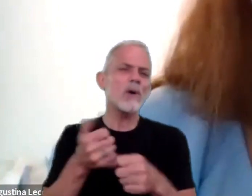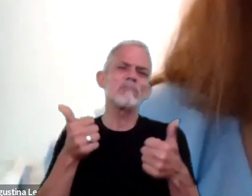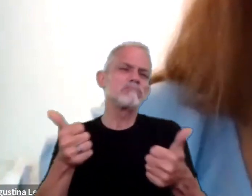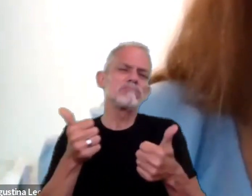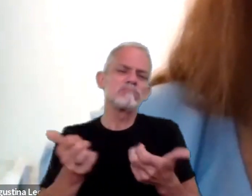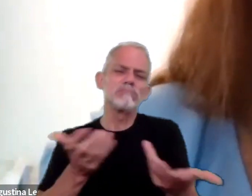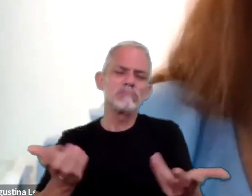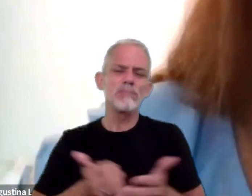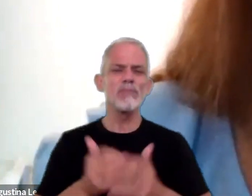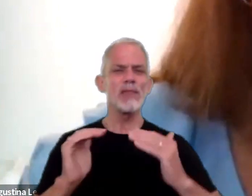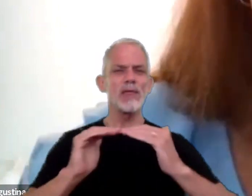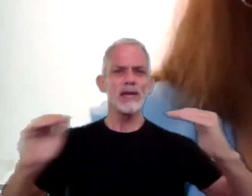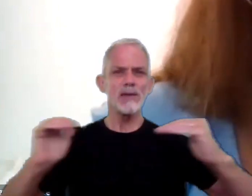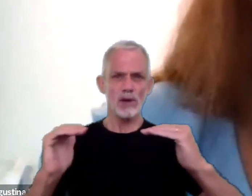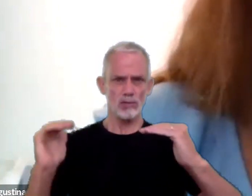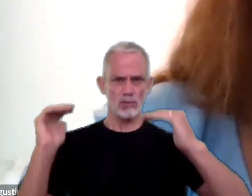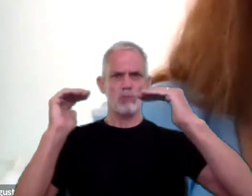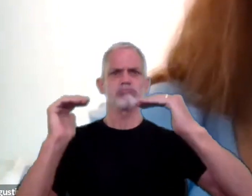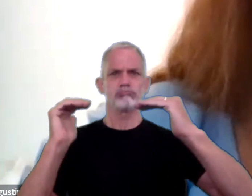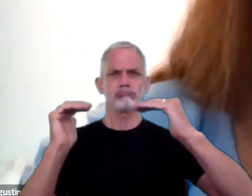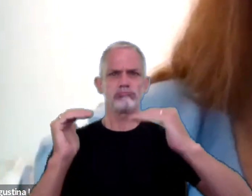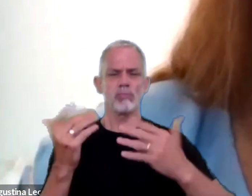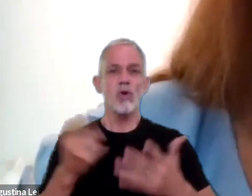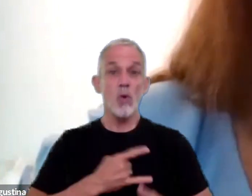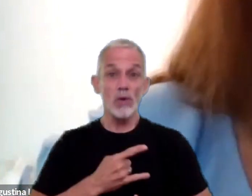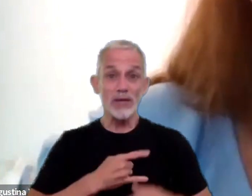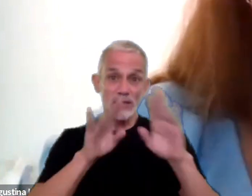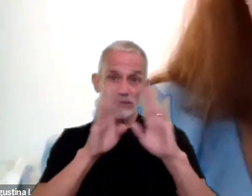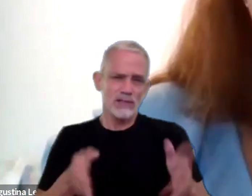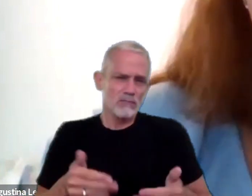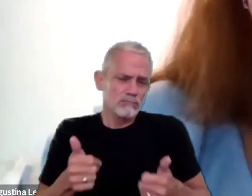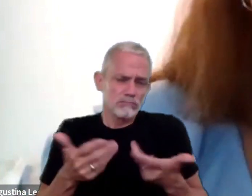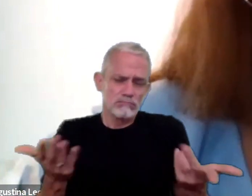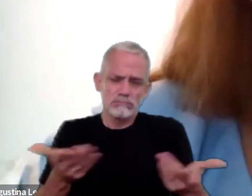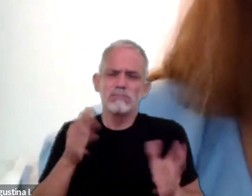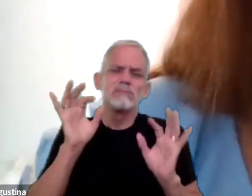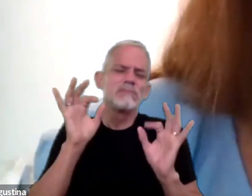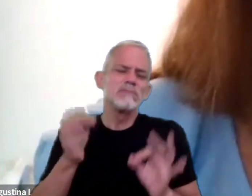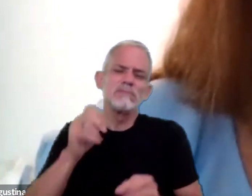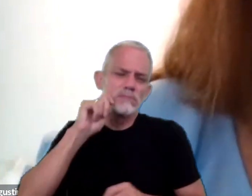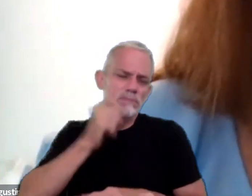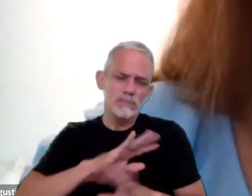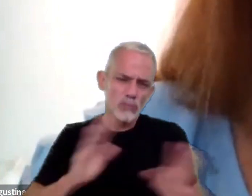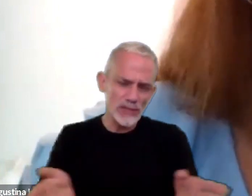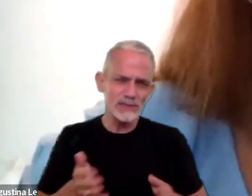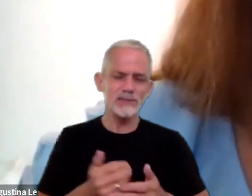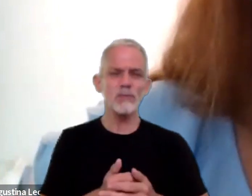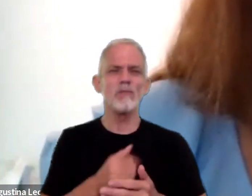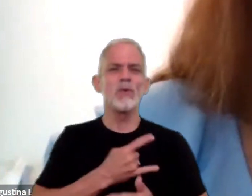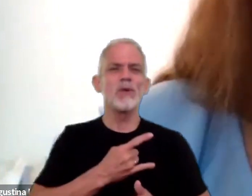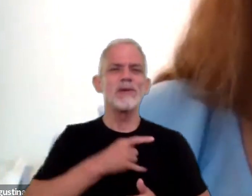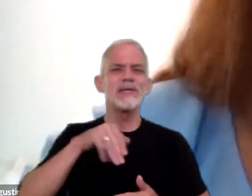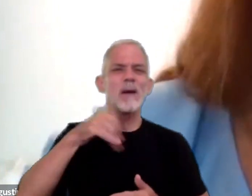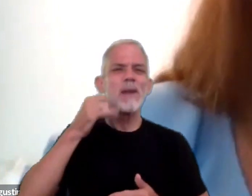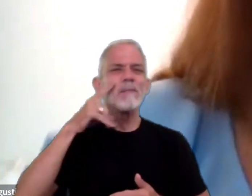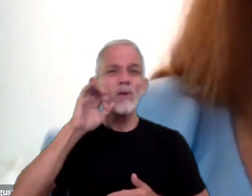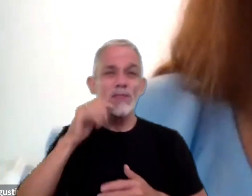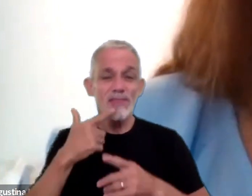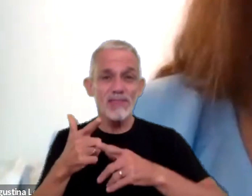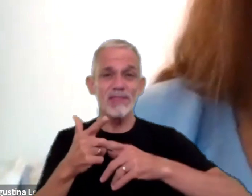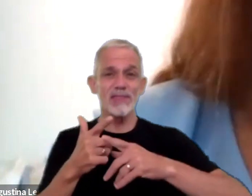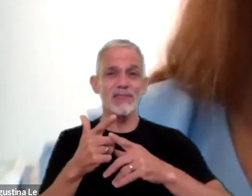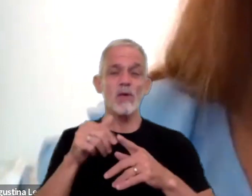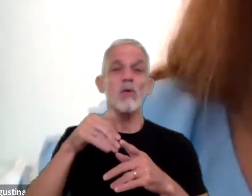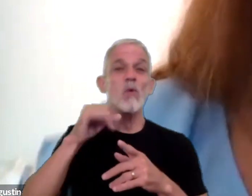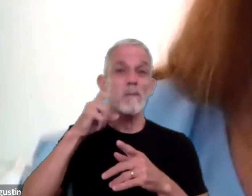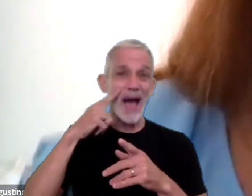más allá del nivel académico que tiene la universidad, que ya saben que es maravilloso. Ellos también como personas